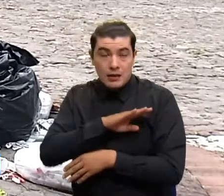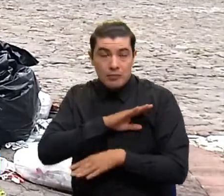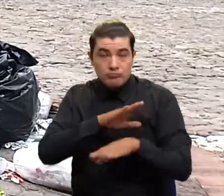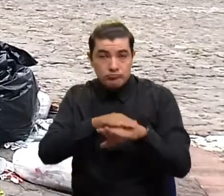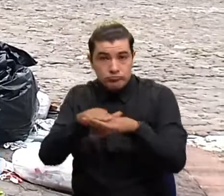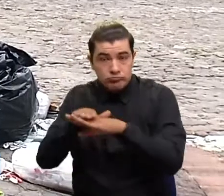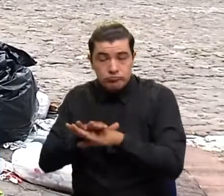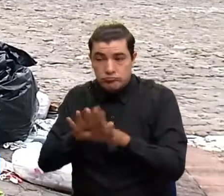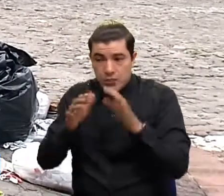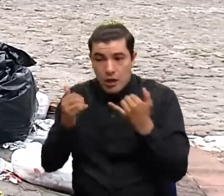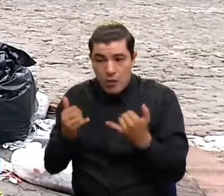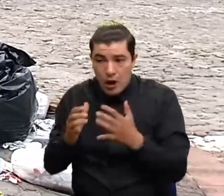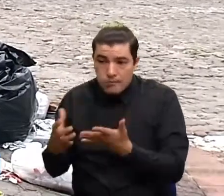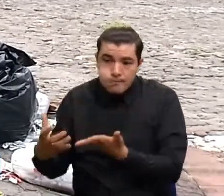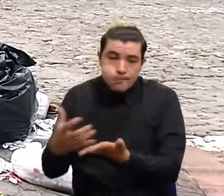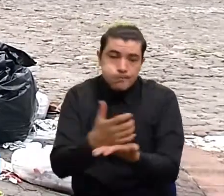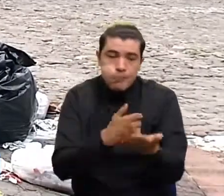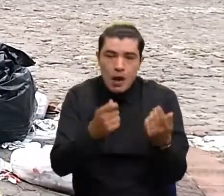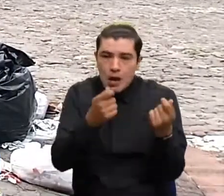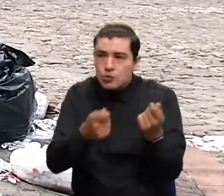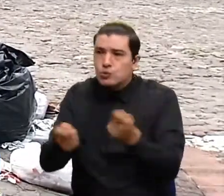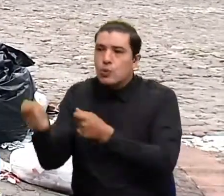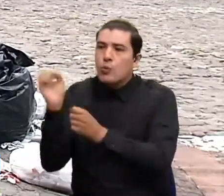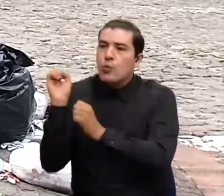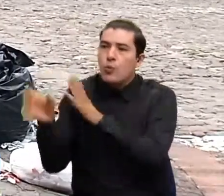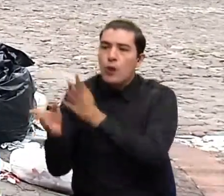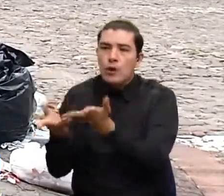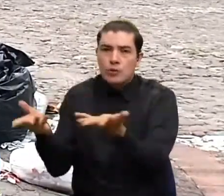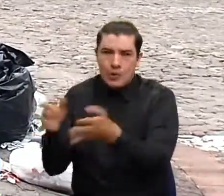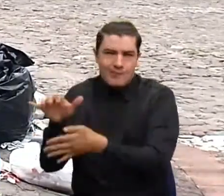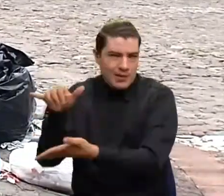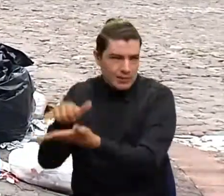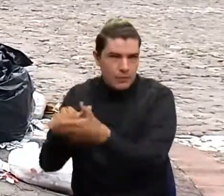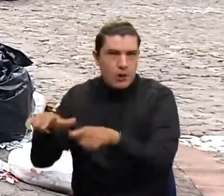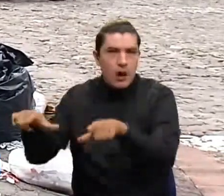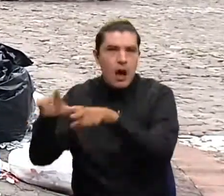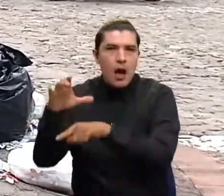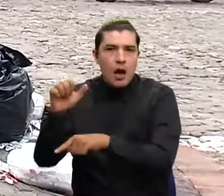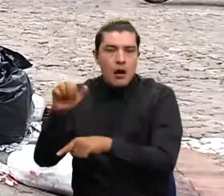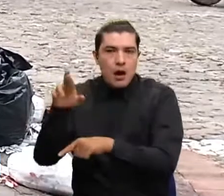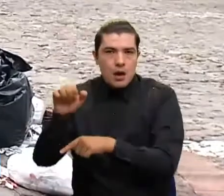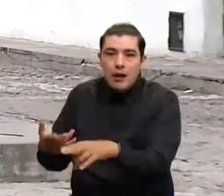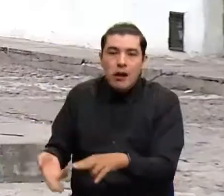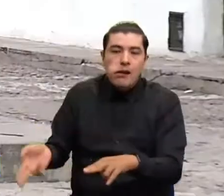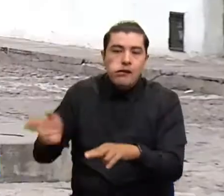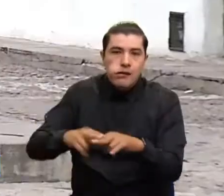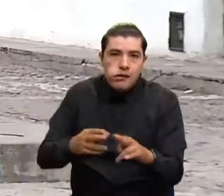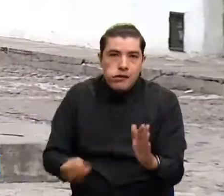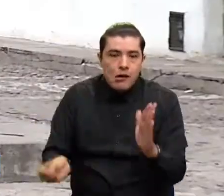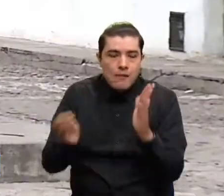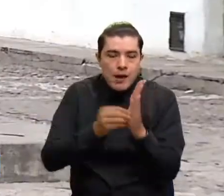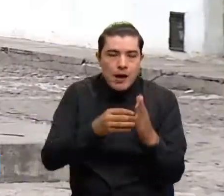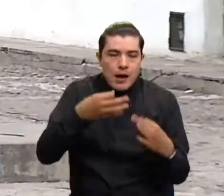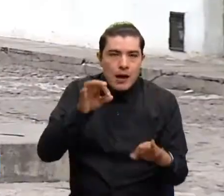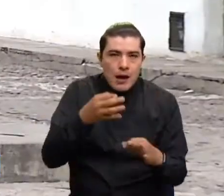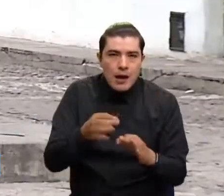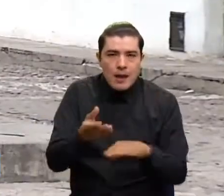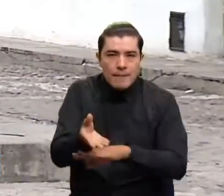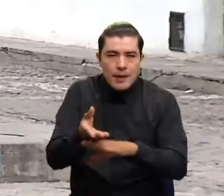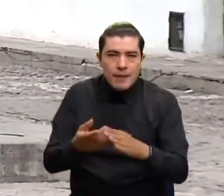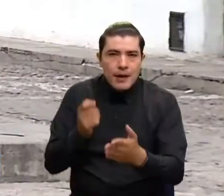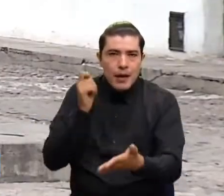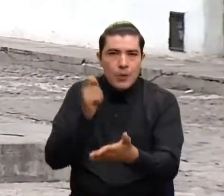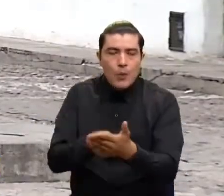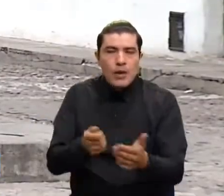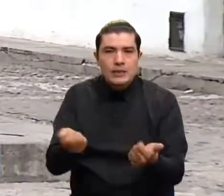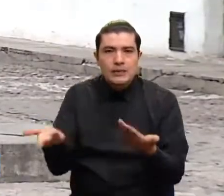que dispone, después del cierre del Carrasco, sus basuras en este relleno sanitario. Pues bien, mientras las